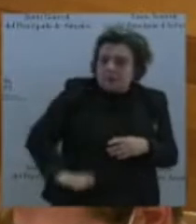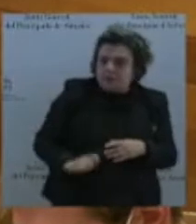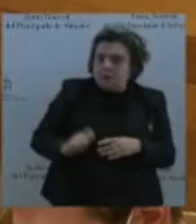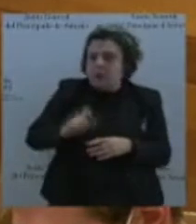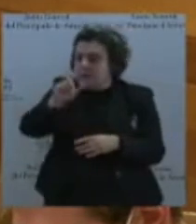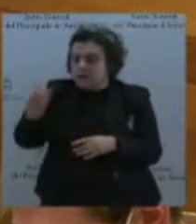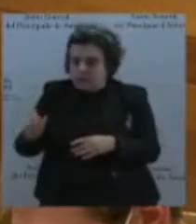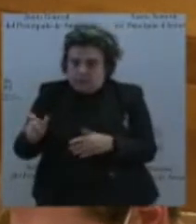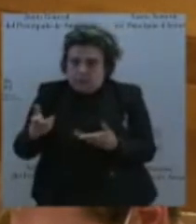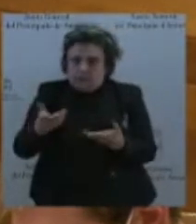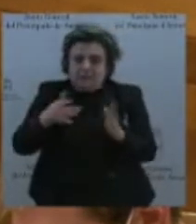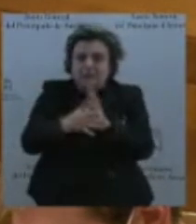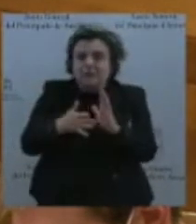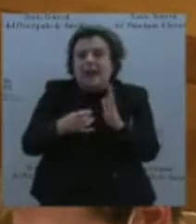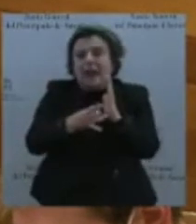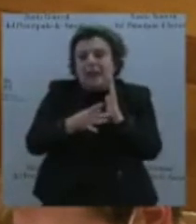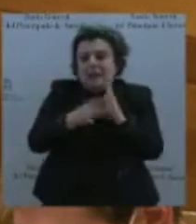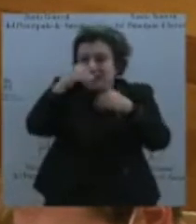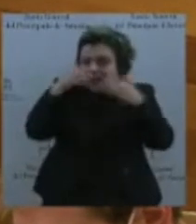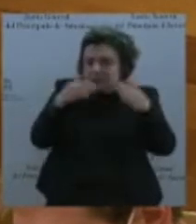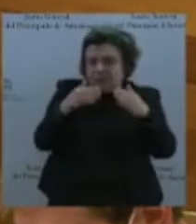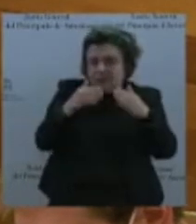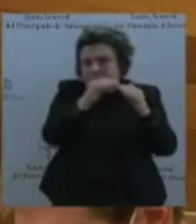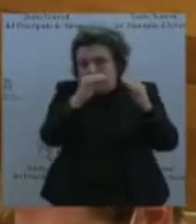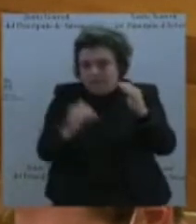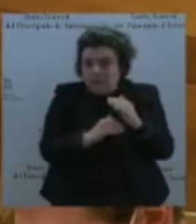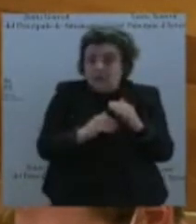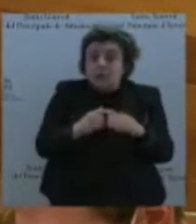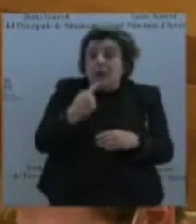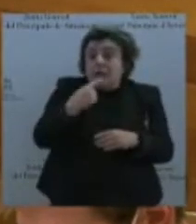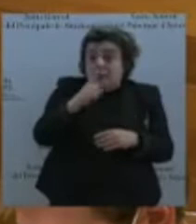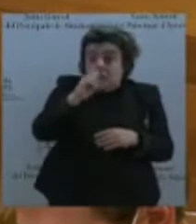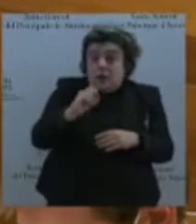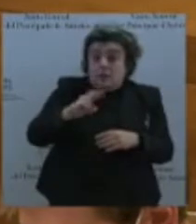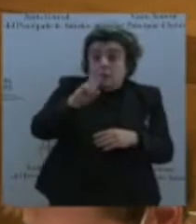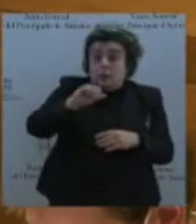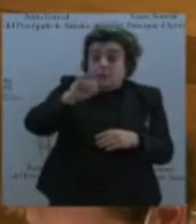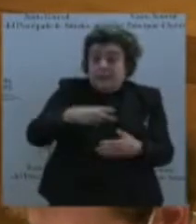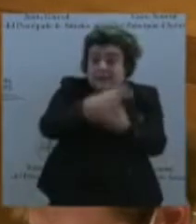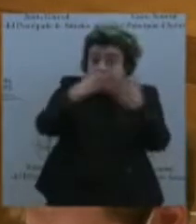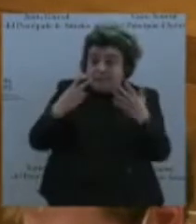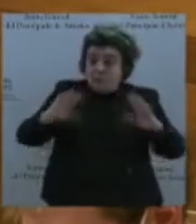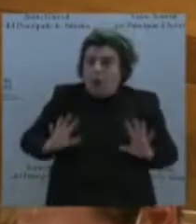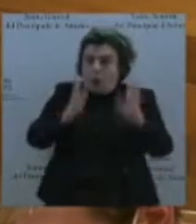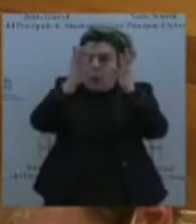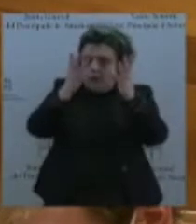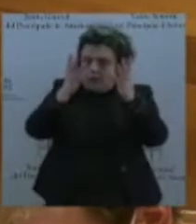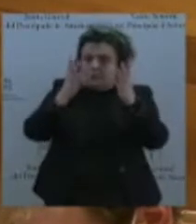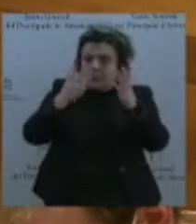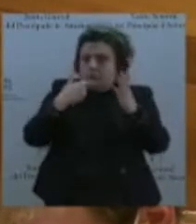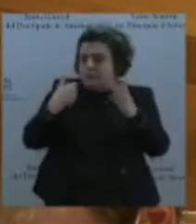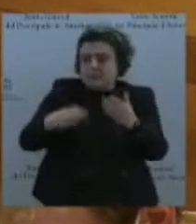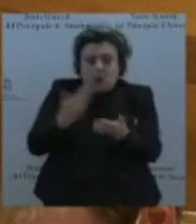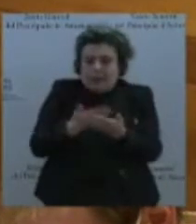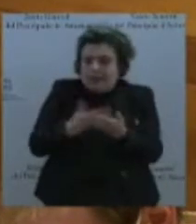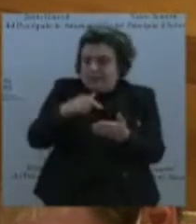Ya se ha dicho que en 2017 se organizó una huelga con la reclamación que nos convoca. En la Comisión de Salud, el 12 de junio de ese año, los